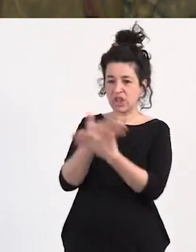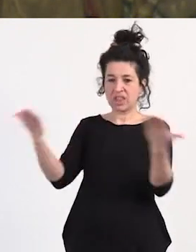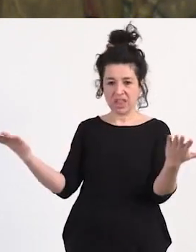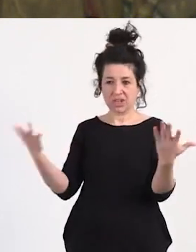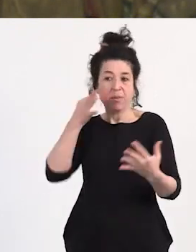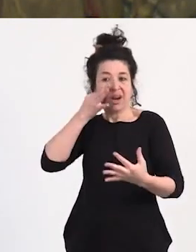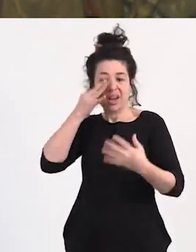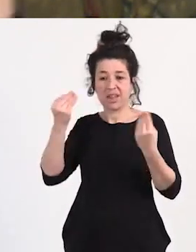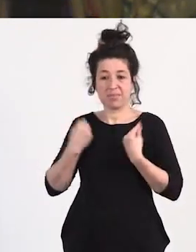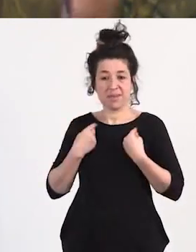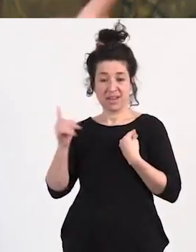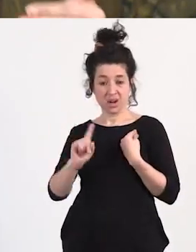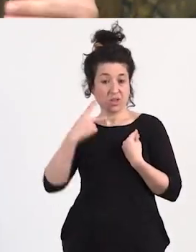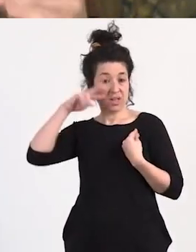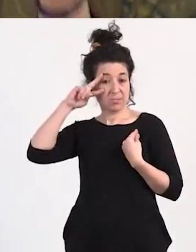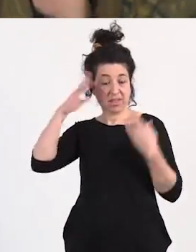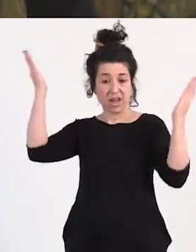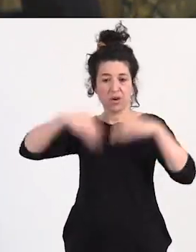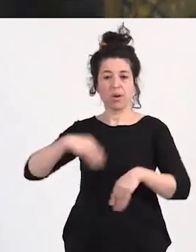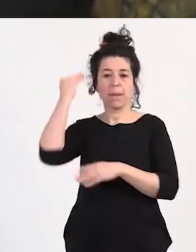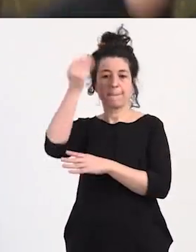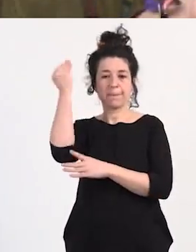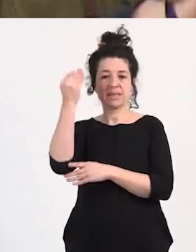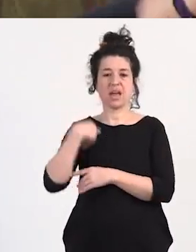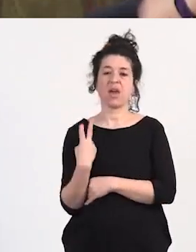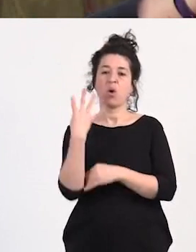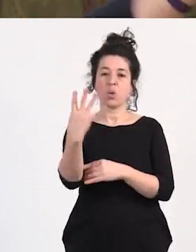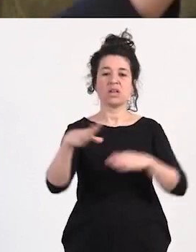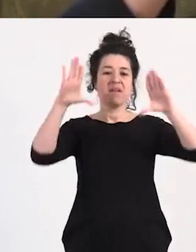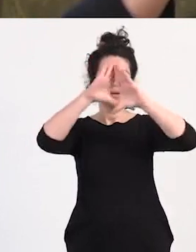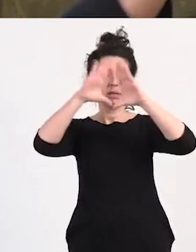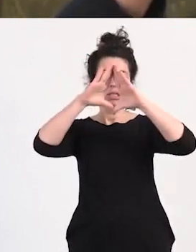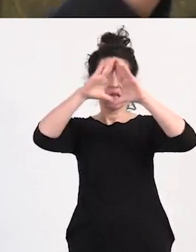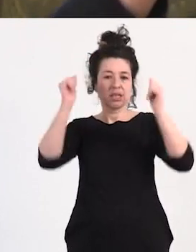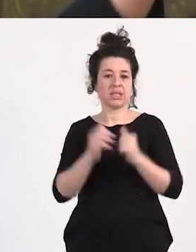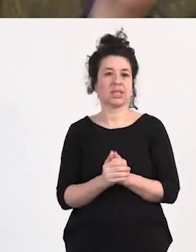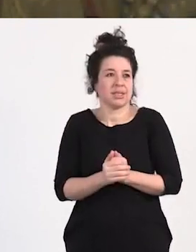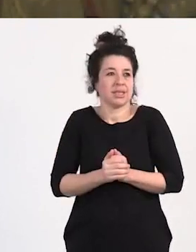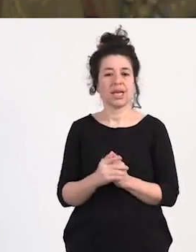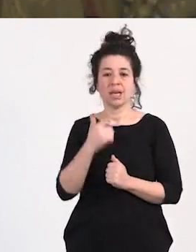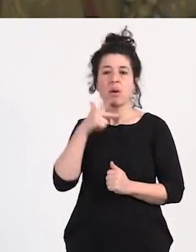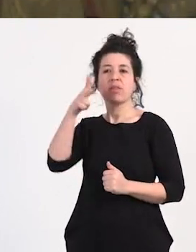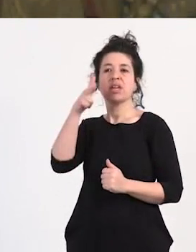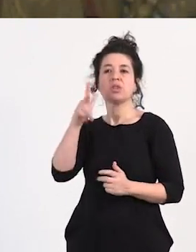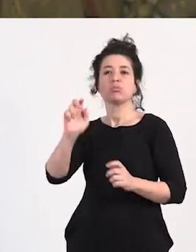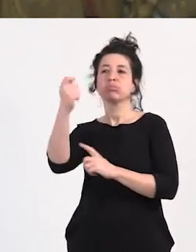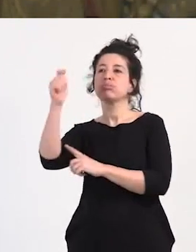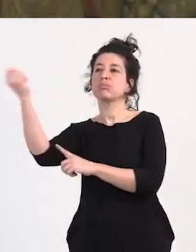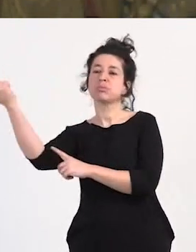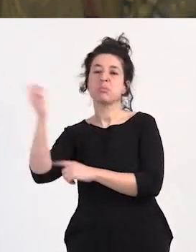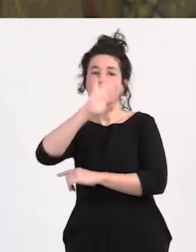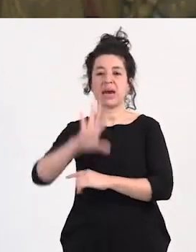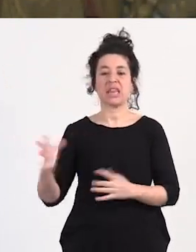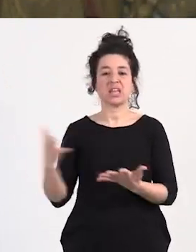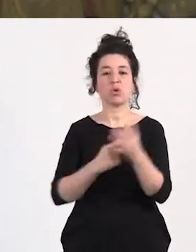esta realidad pues se creen que porque habemos cuatro feministas gritando que vamos a conseguir derechos estas cosas ya no pasan y